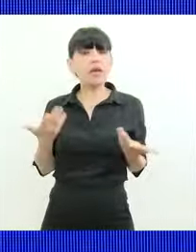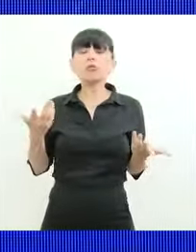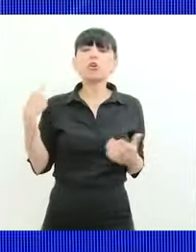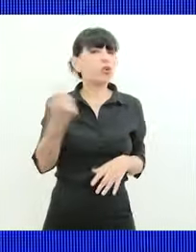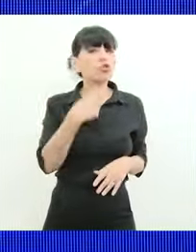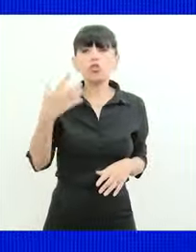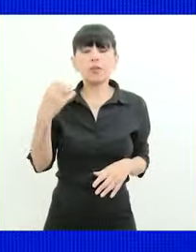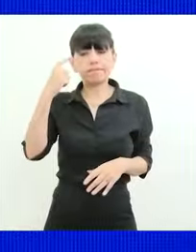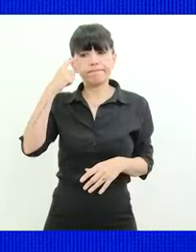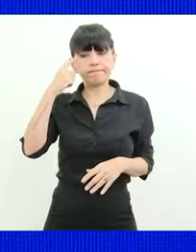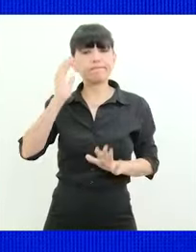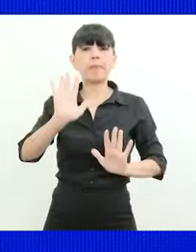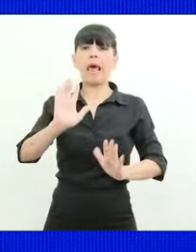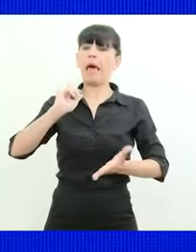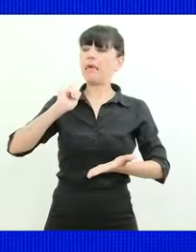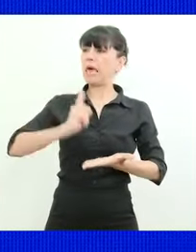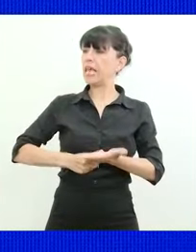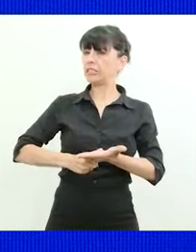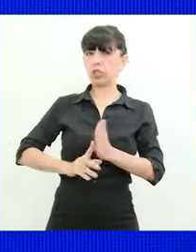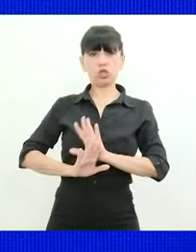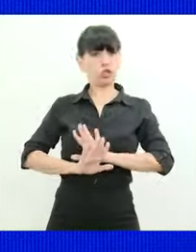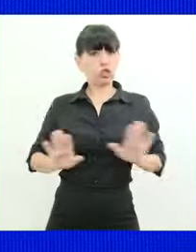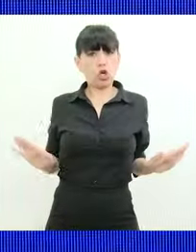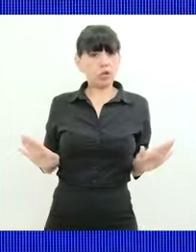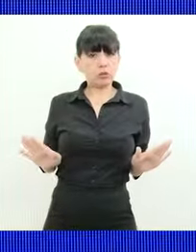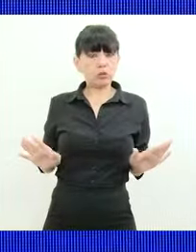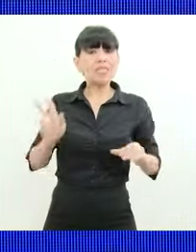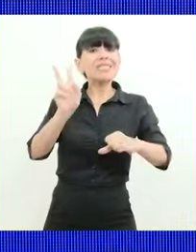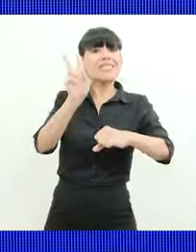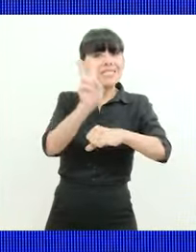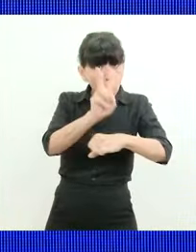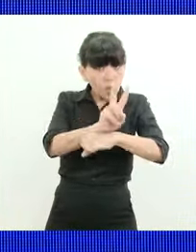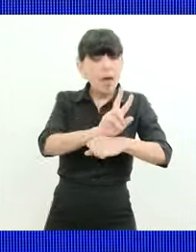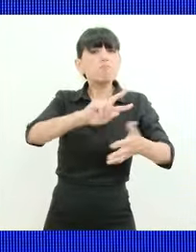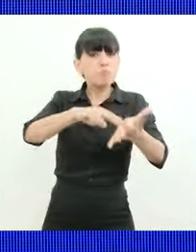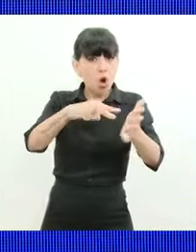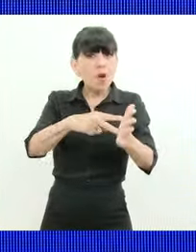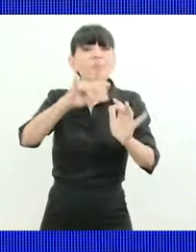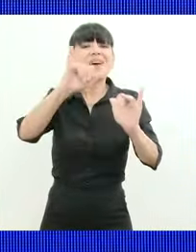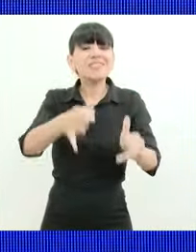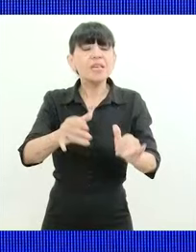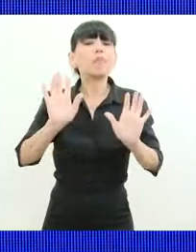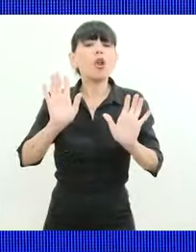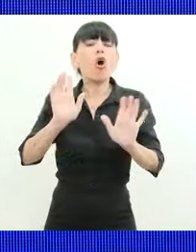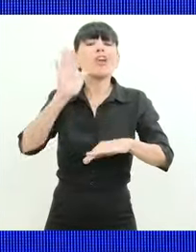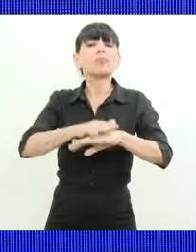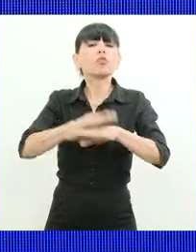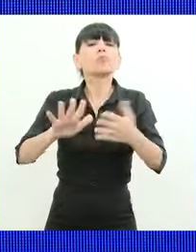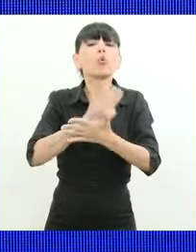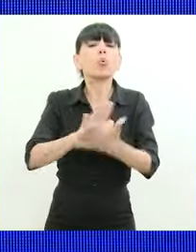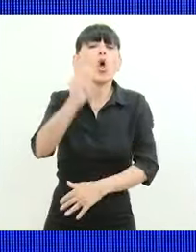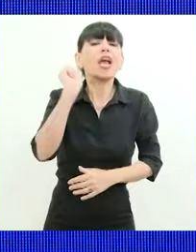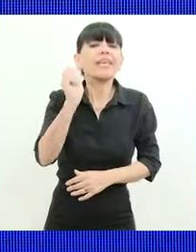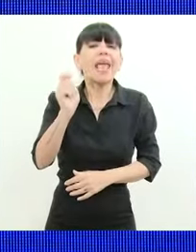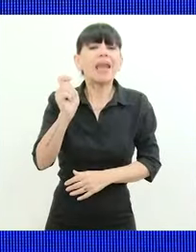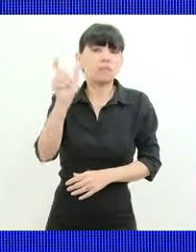que tomar la decisión de que el problema de seguridad es un problema mío del presidente que lo tomamos